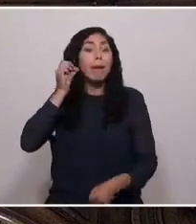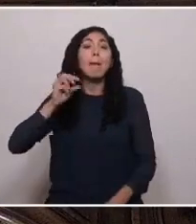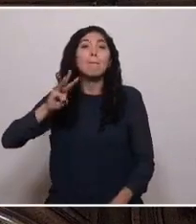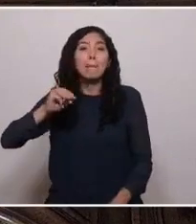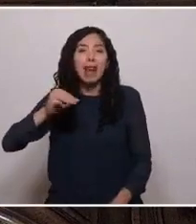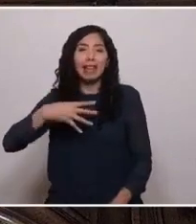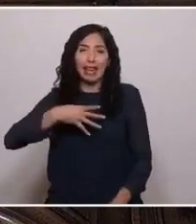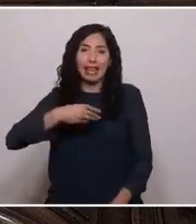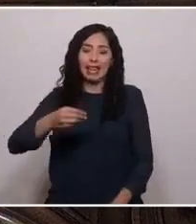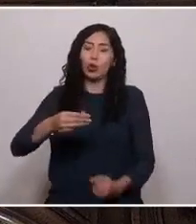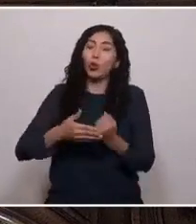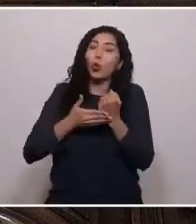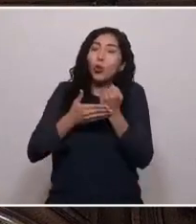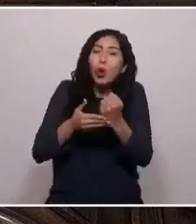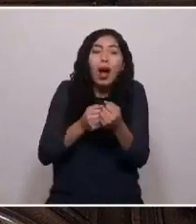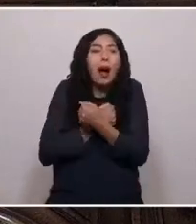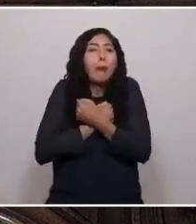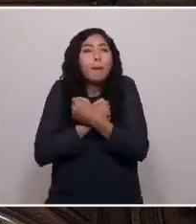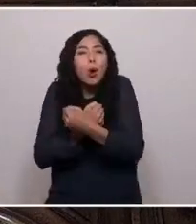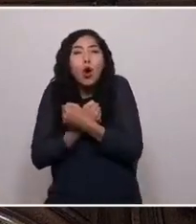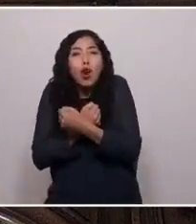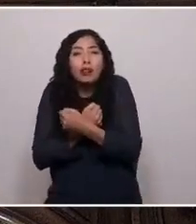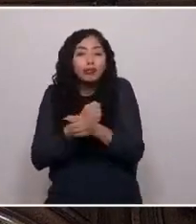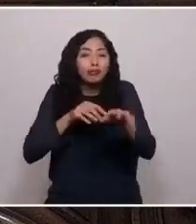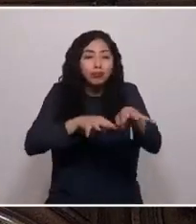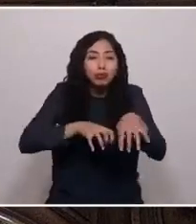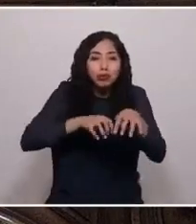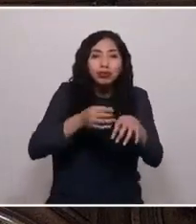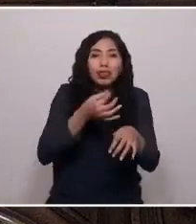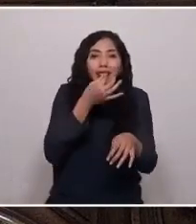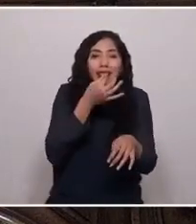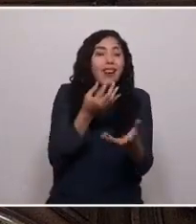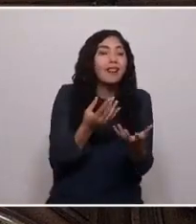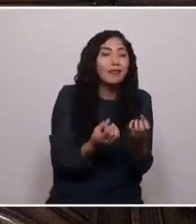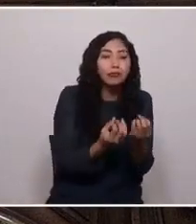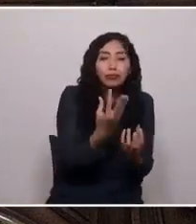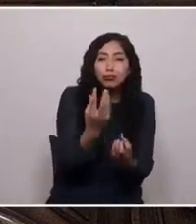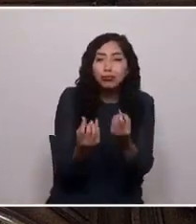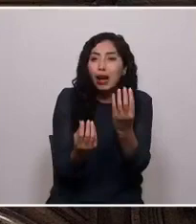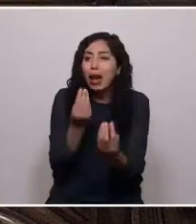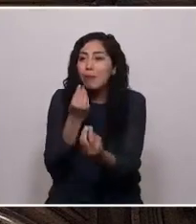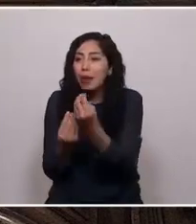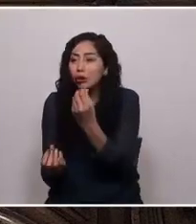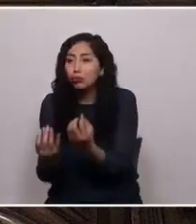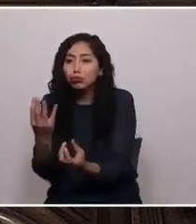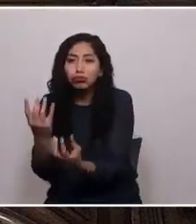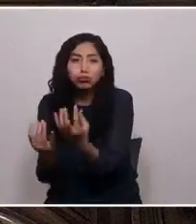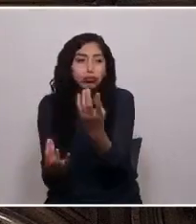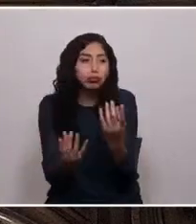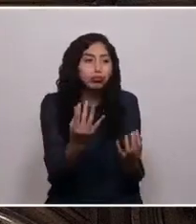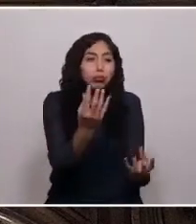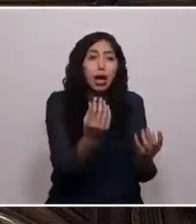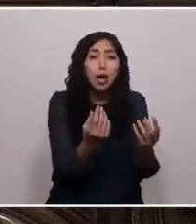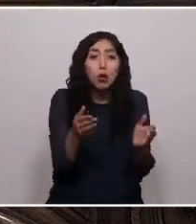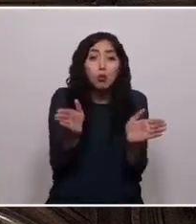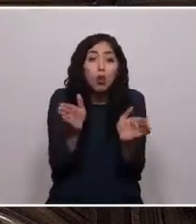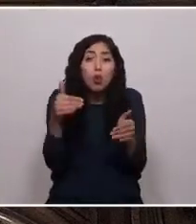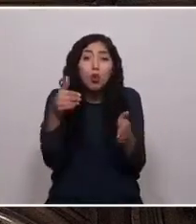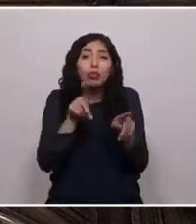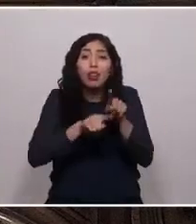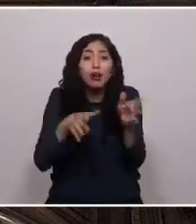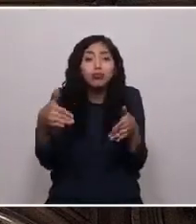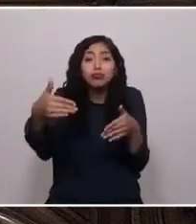generosas que con amor producen hortalizas, alimentos en sus invernaderos, en sus huertas, en sus pequeñas parcelas,